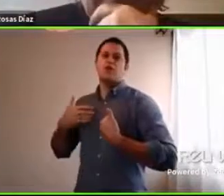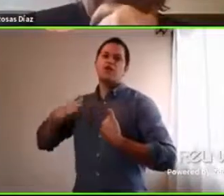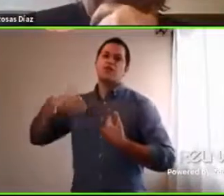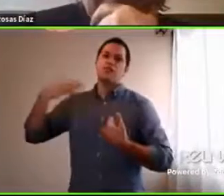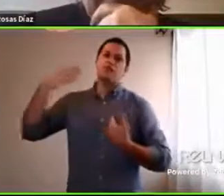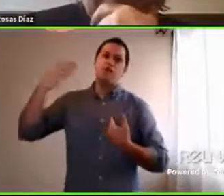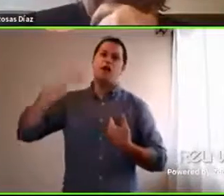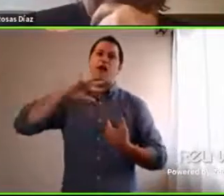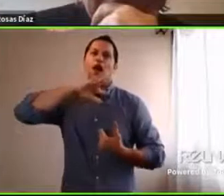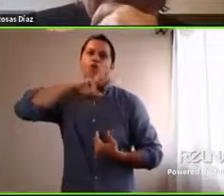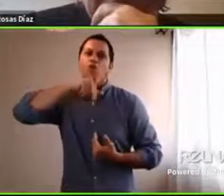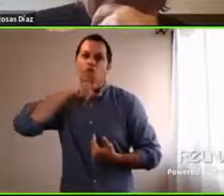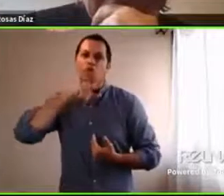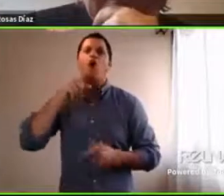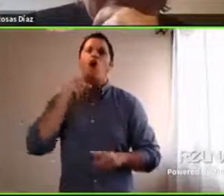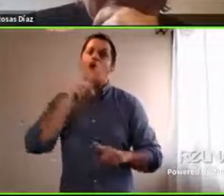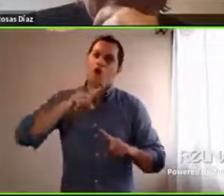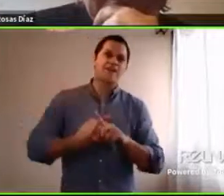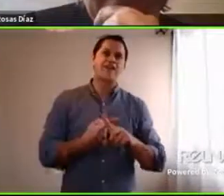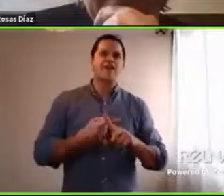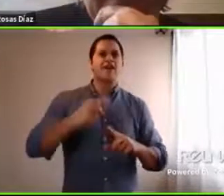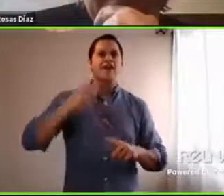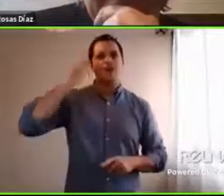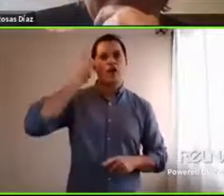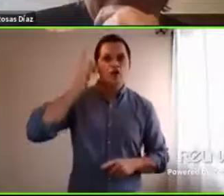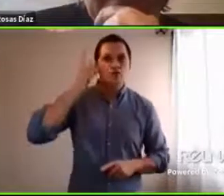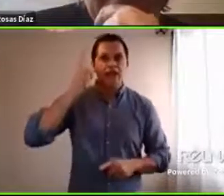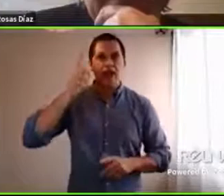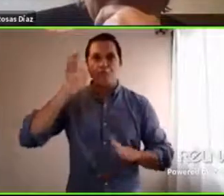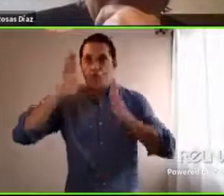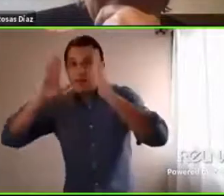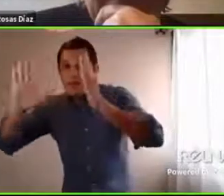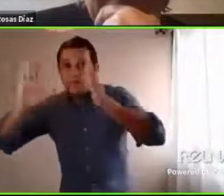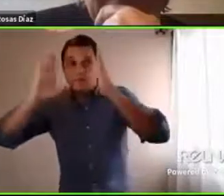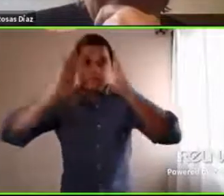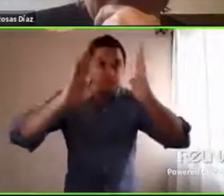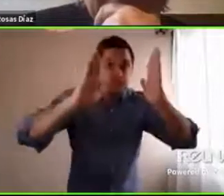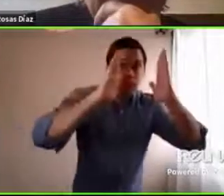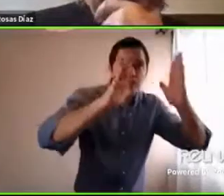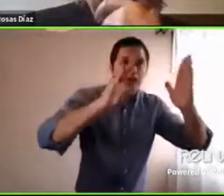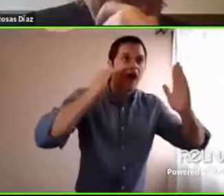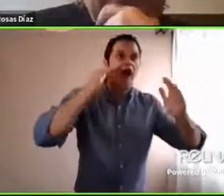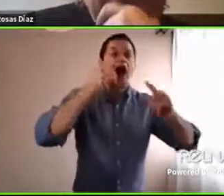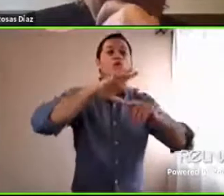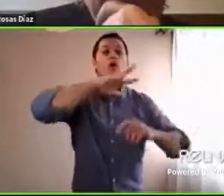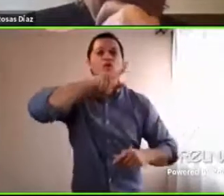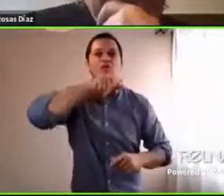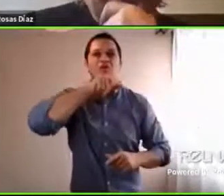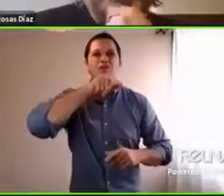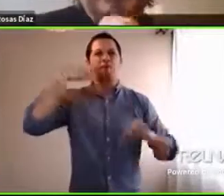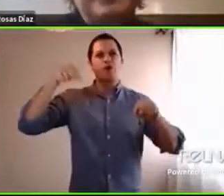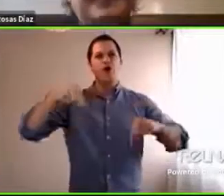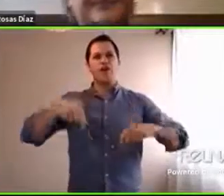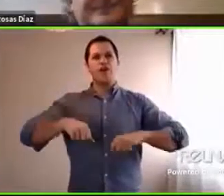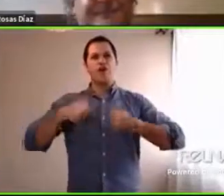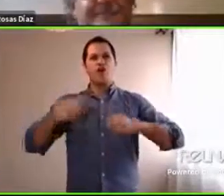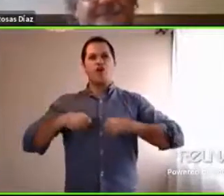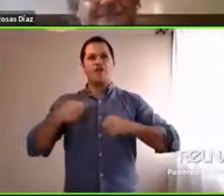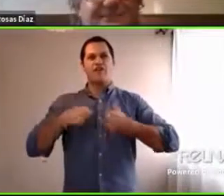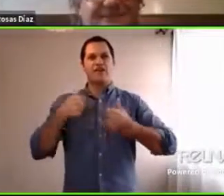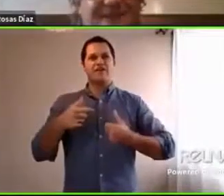escucharlos, pero en este momento lo que necesitamos justamente es no escucharlos. Y todo lo que nos dicen, si podemos descalificarlos, lo